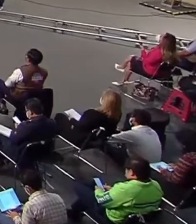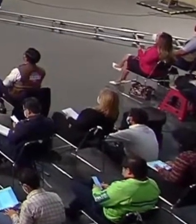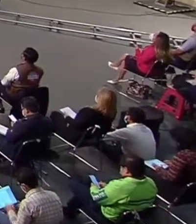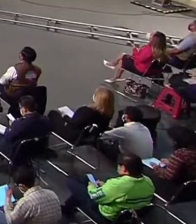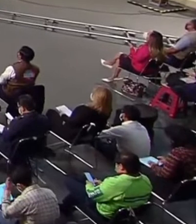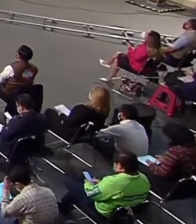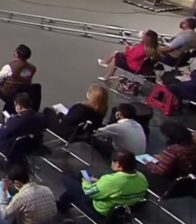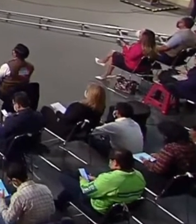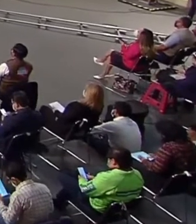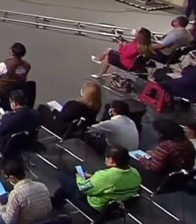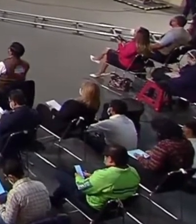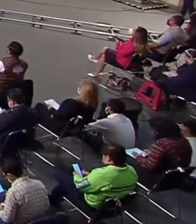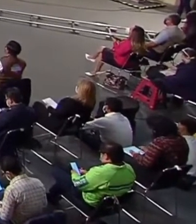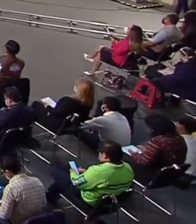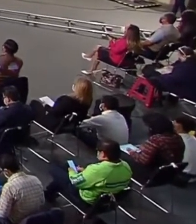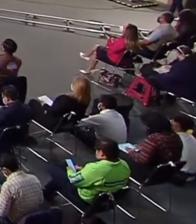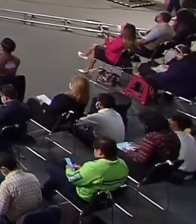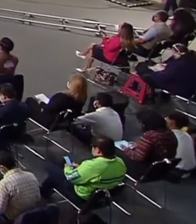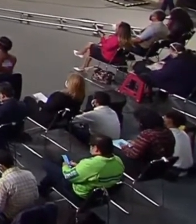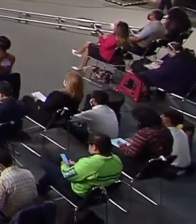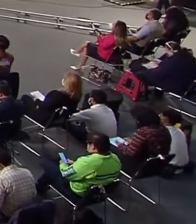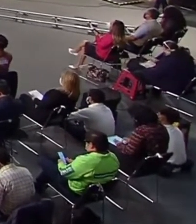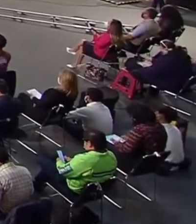soldados franceses.